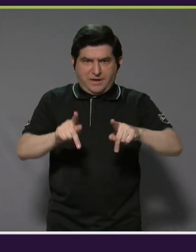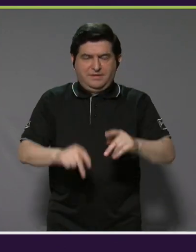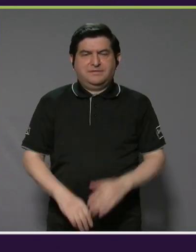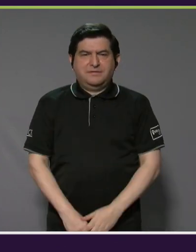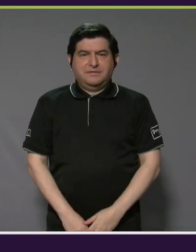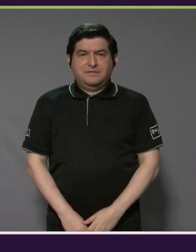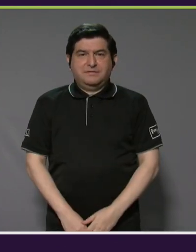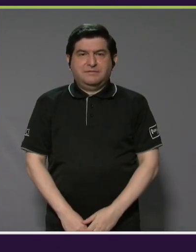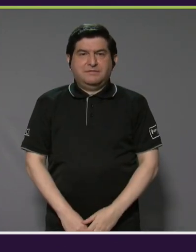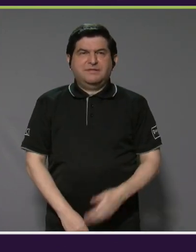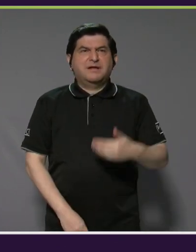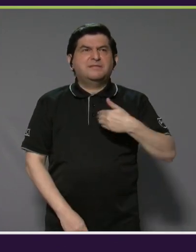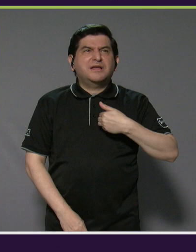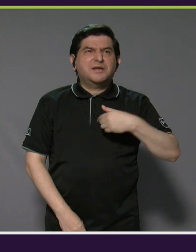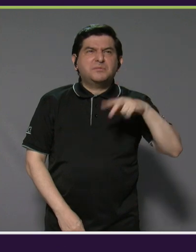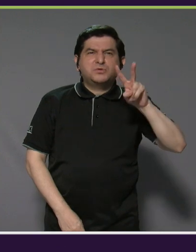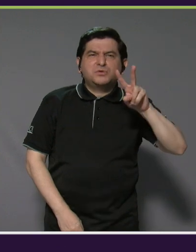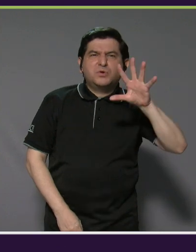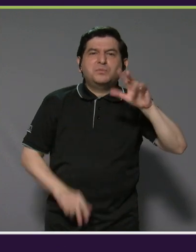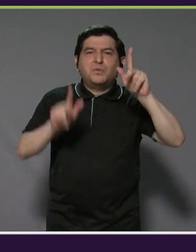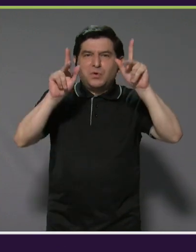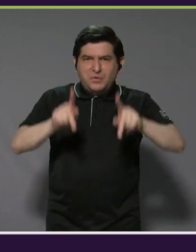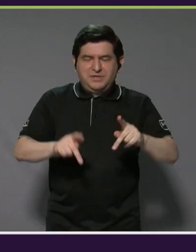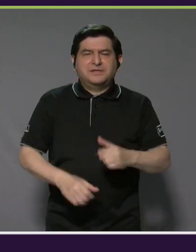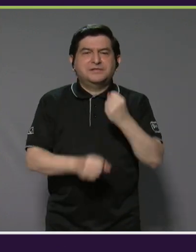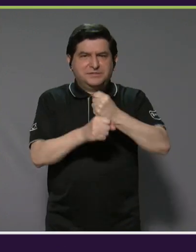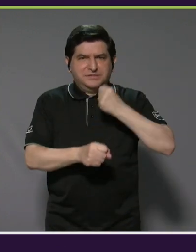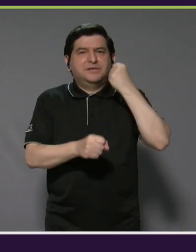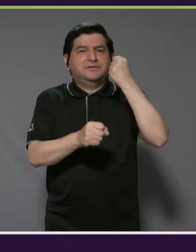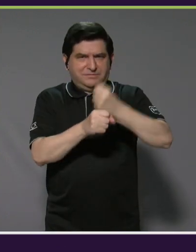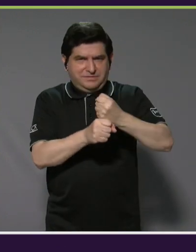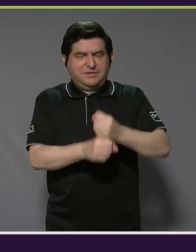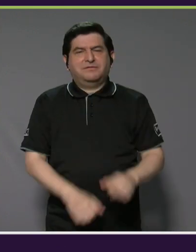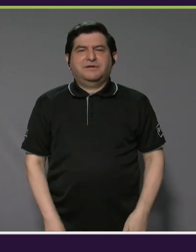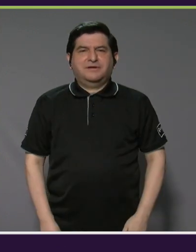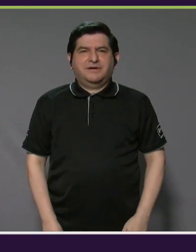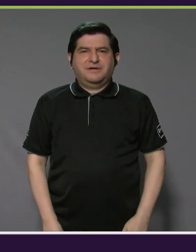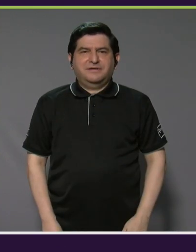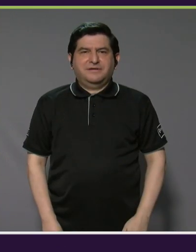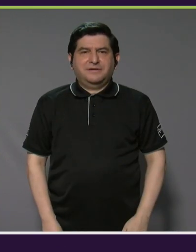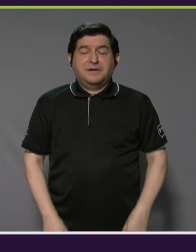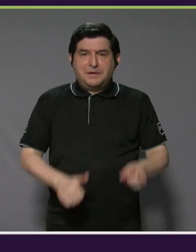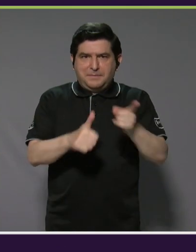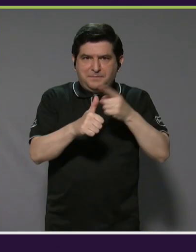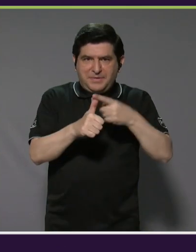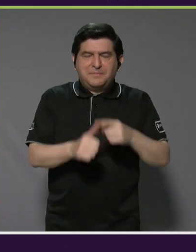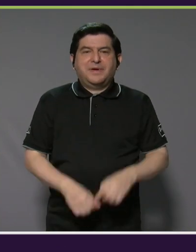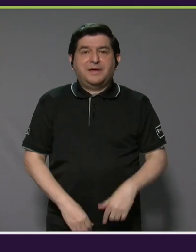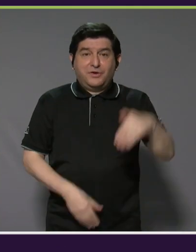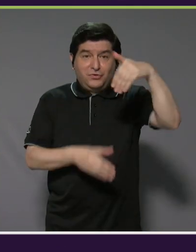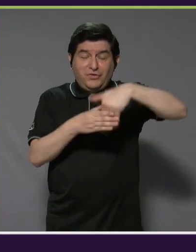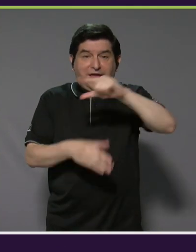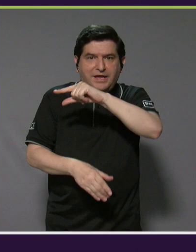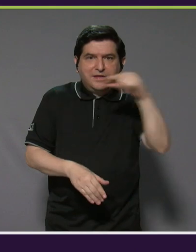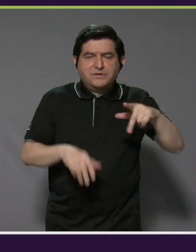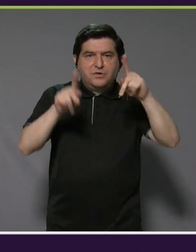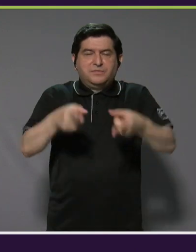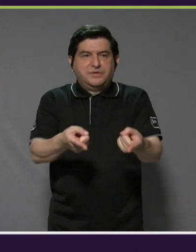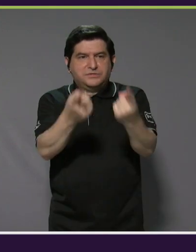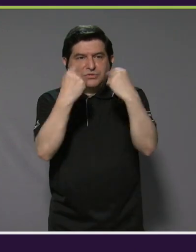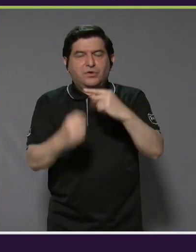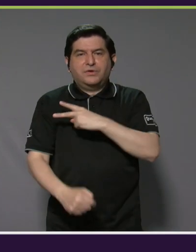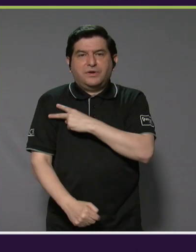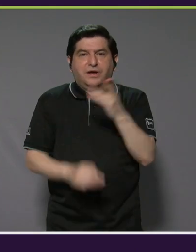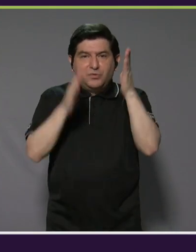tenemos como 25 personas trabajando con, porque primero que todo es entre semana y la gente que viene a